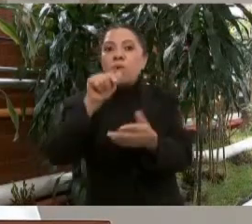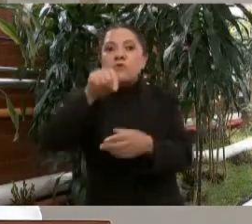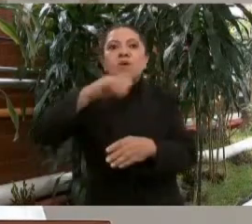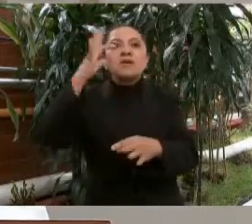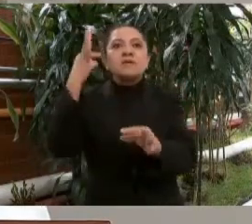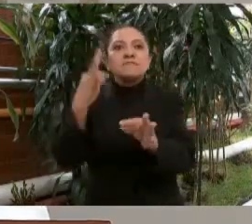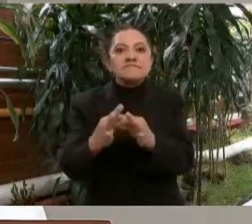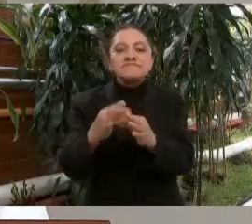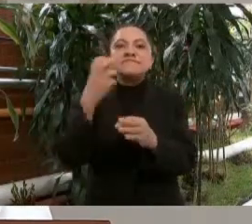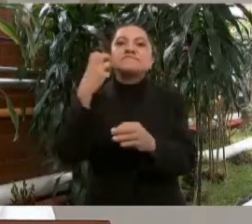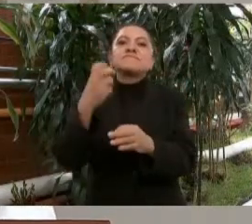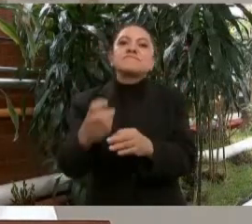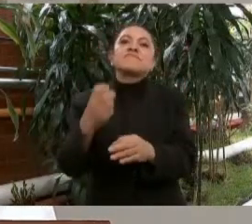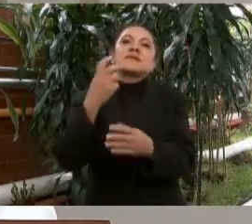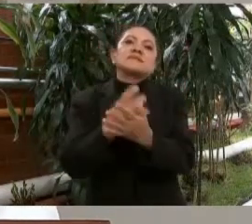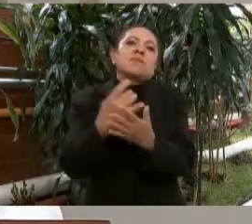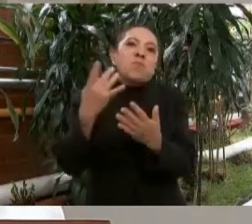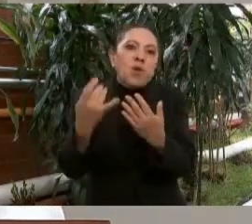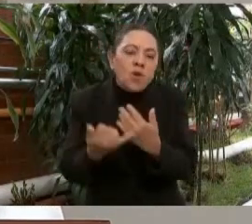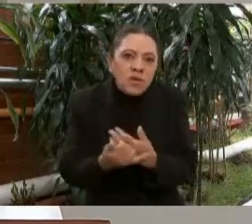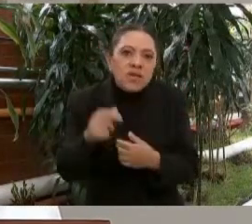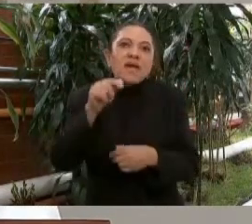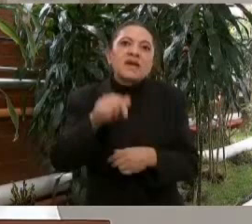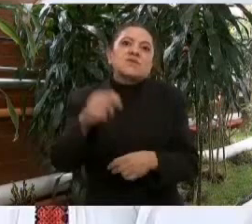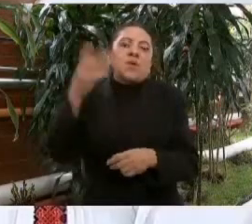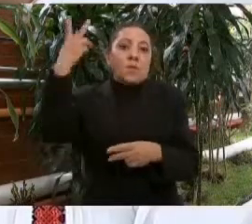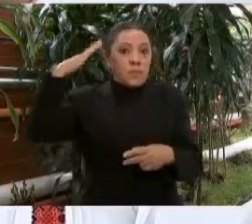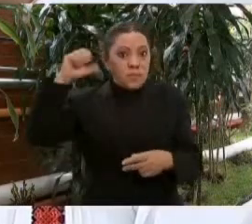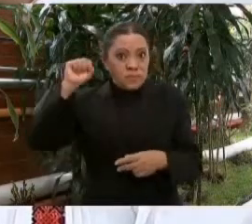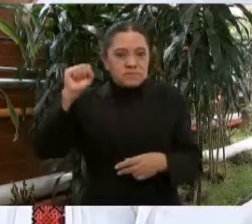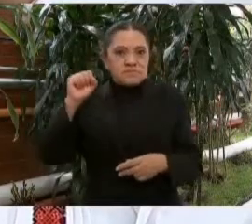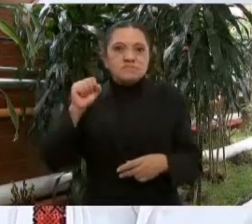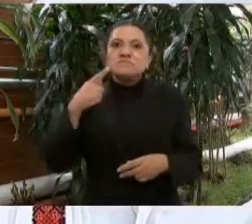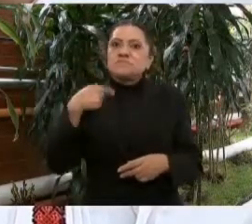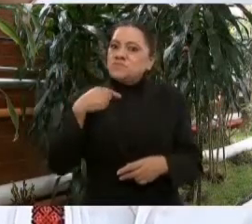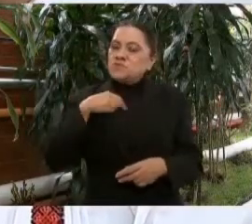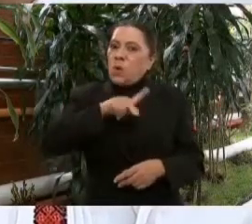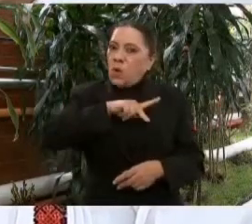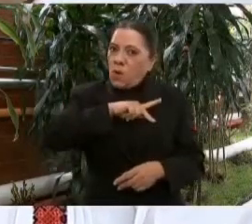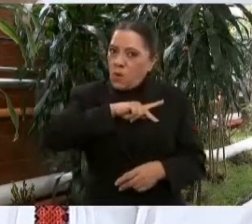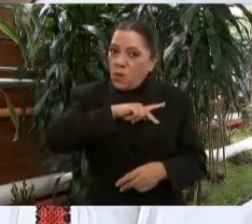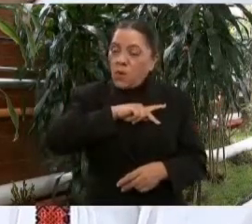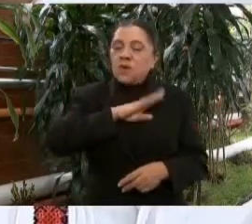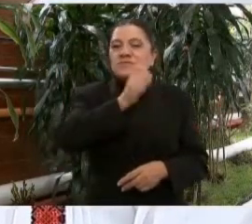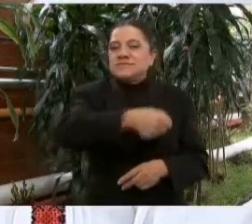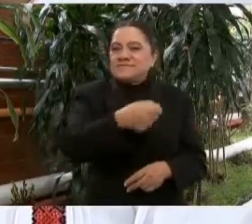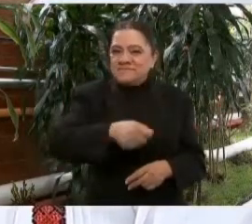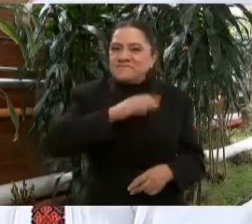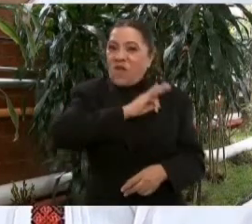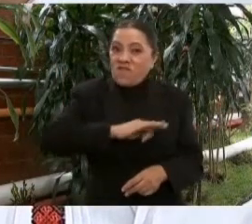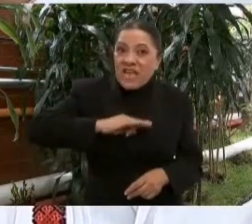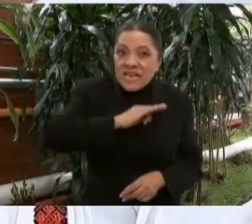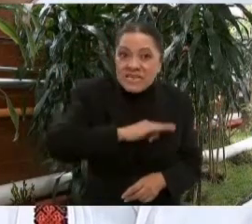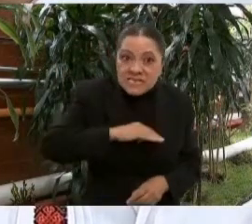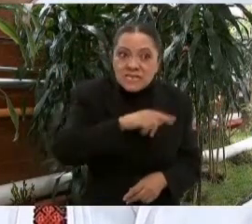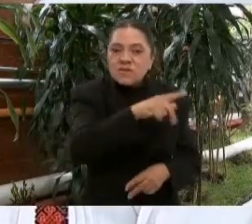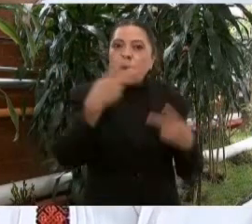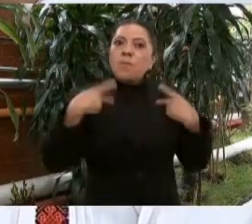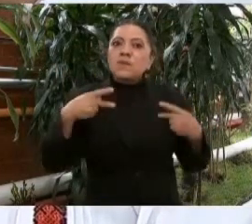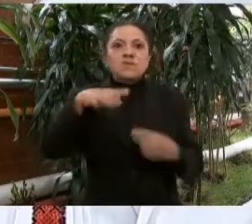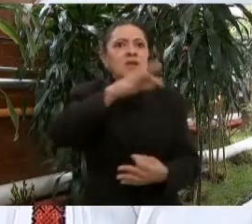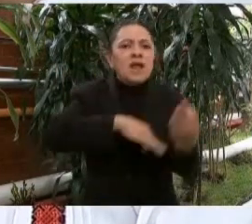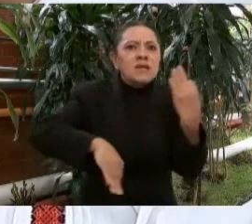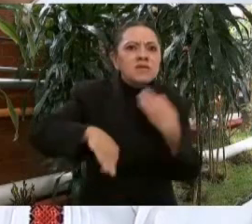morelenses. En particular, felicito al personal militar que realizó esta obra por su profesionalismo y sentido